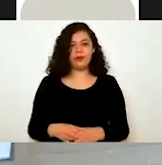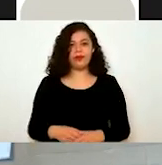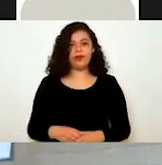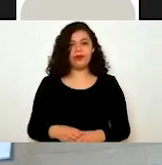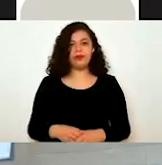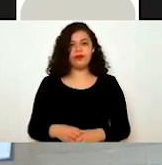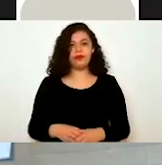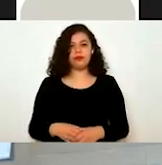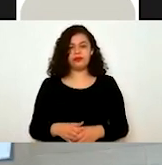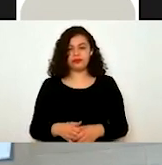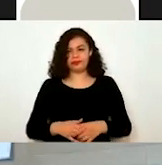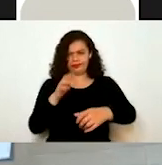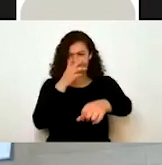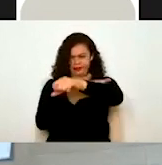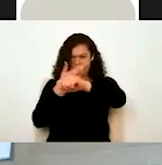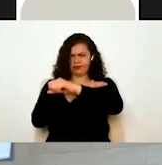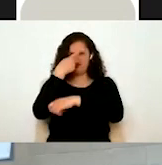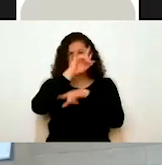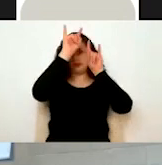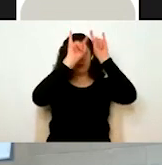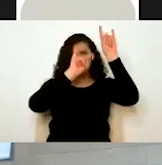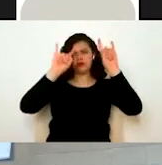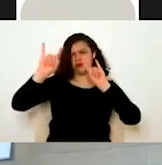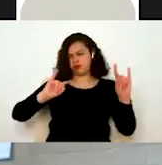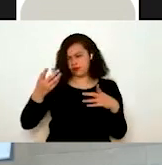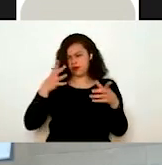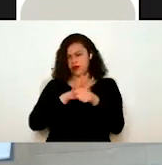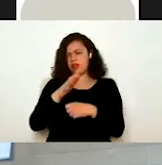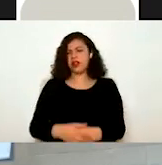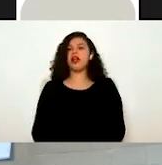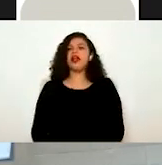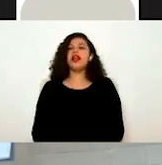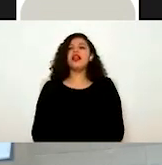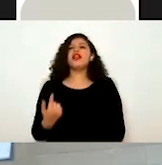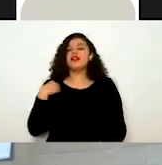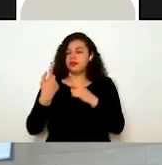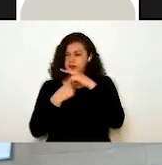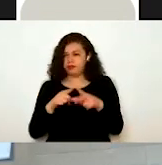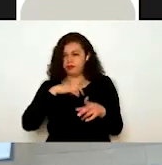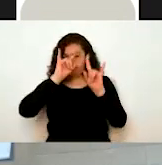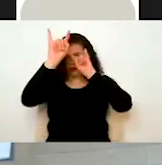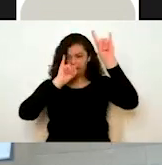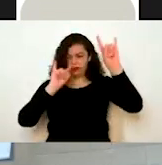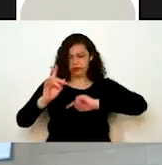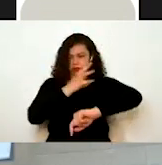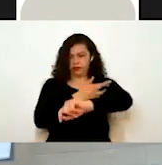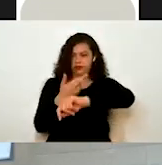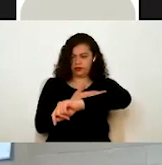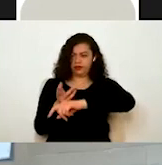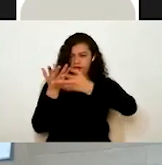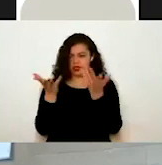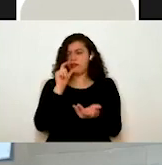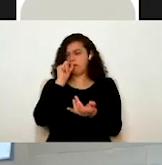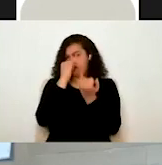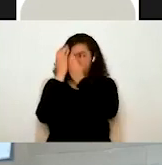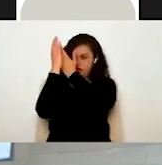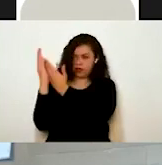¿Cuáles son los trámites con su propio módulo? Bueno, como les comentaba al inicio, hay muchísimos trámites. Los iconos son estos que estamos viendo en pantalla, no